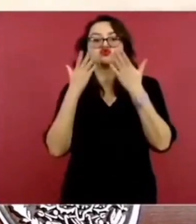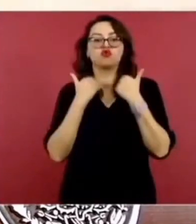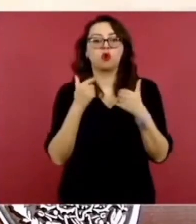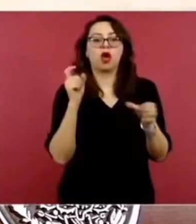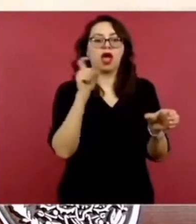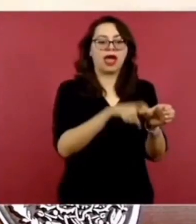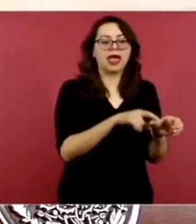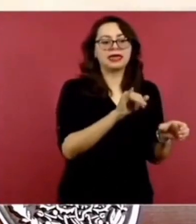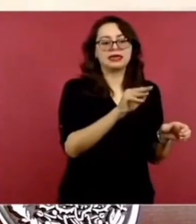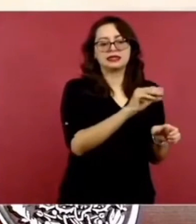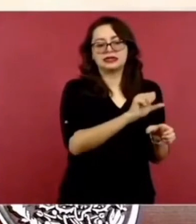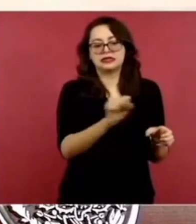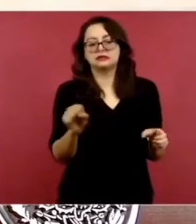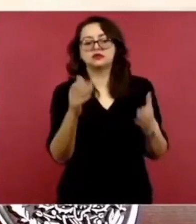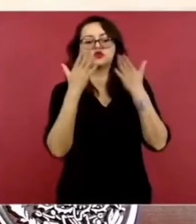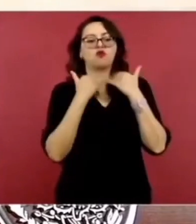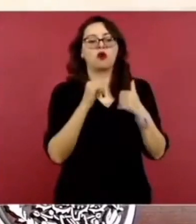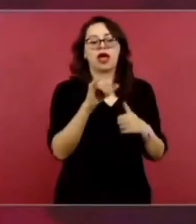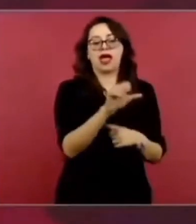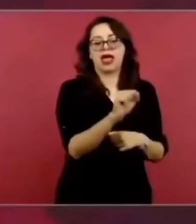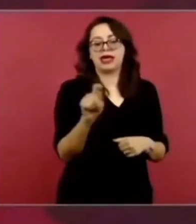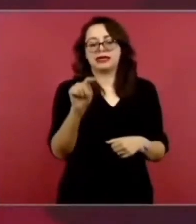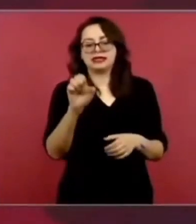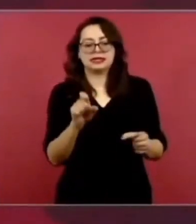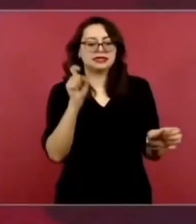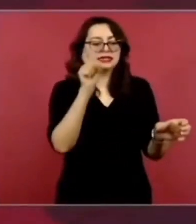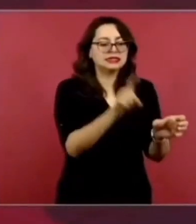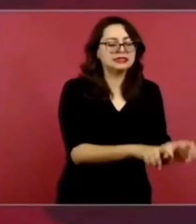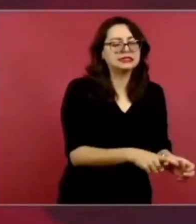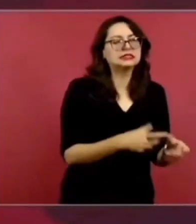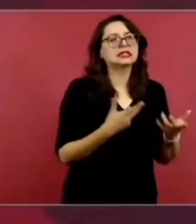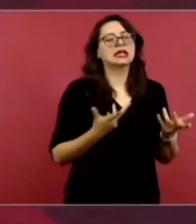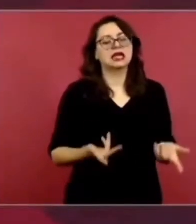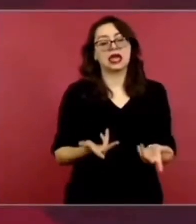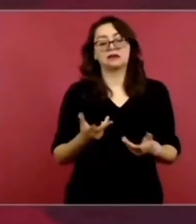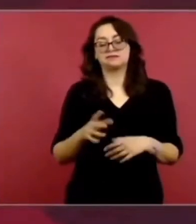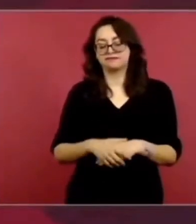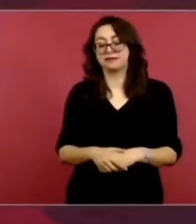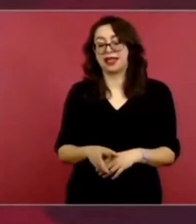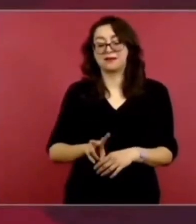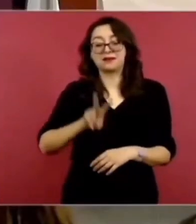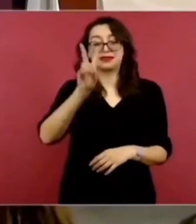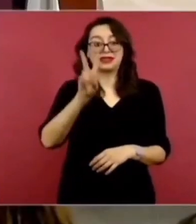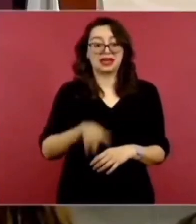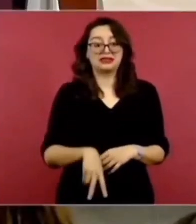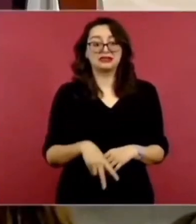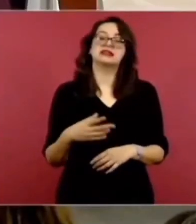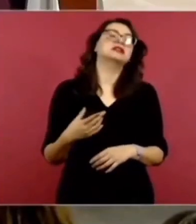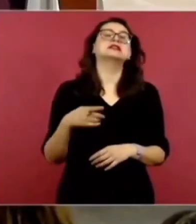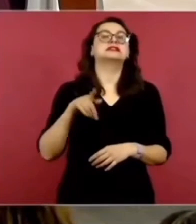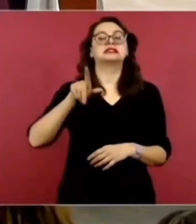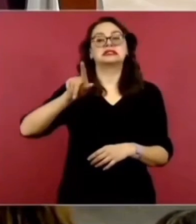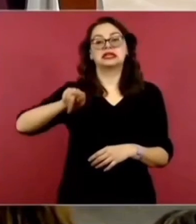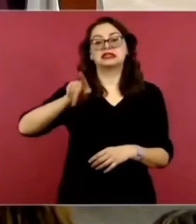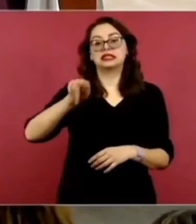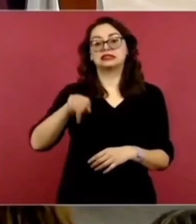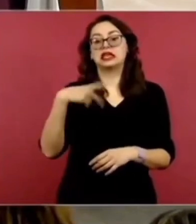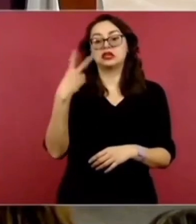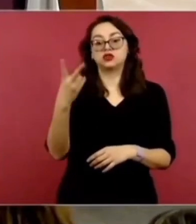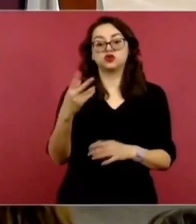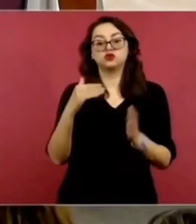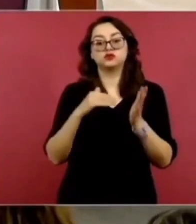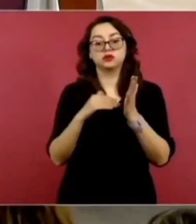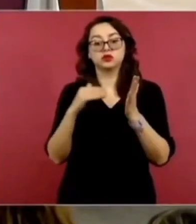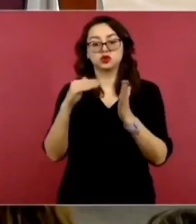más mexicanos. Son como 72 millones. Pero en el programa